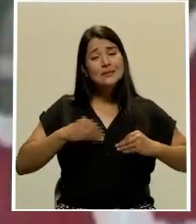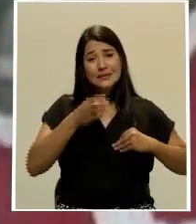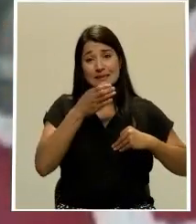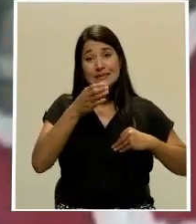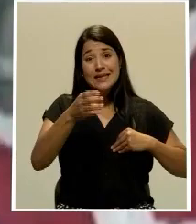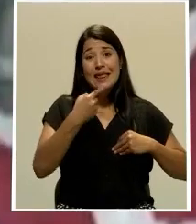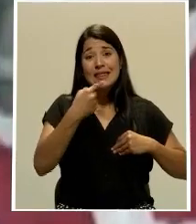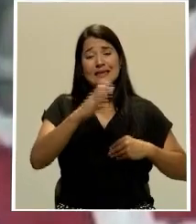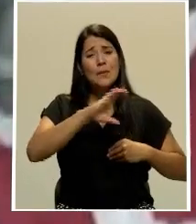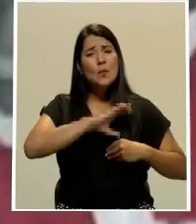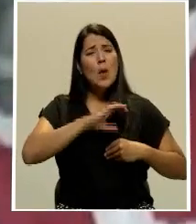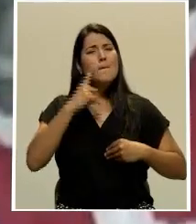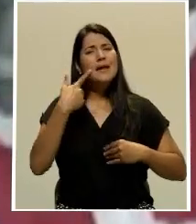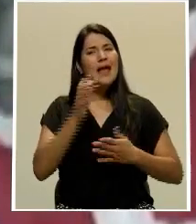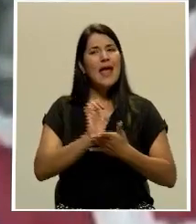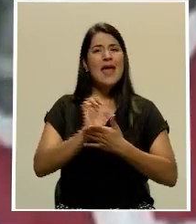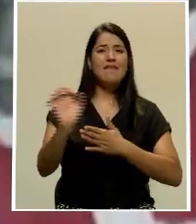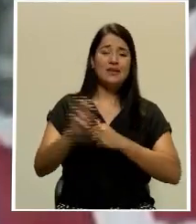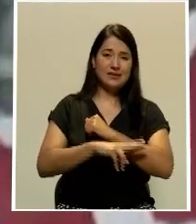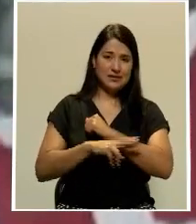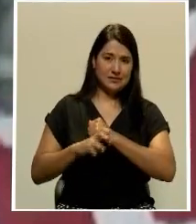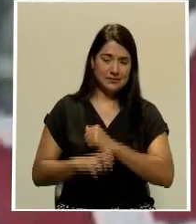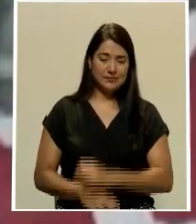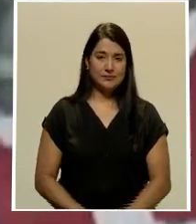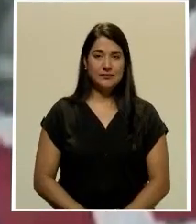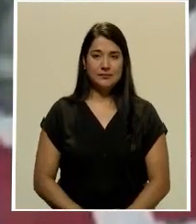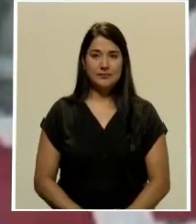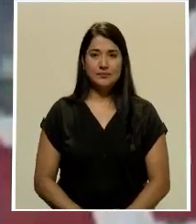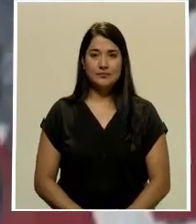de la Policía para evitar caer en esos timos.